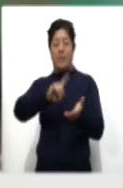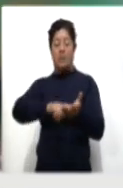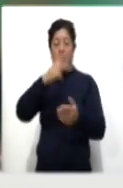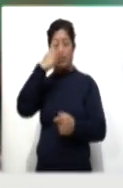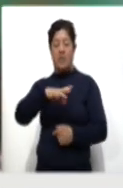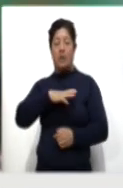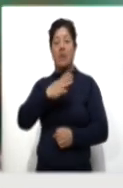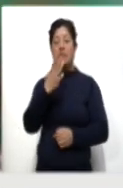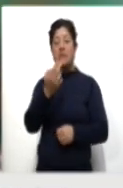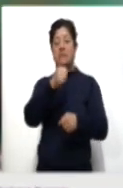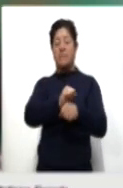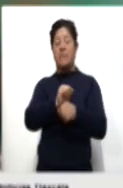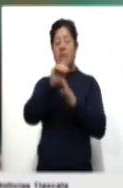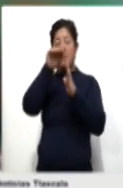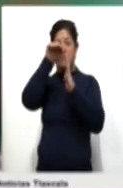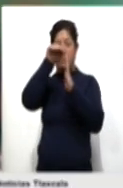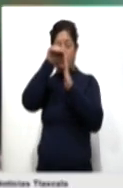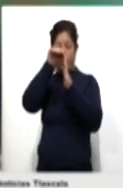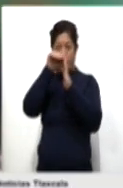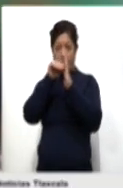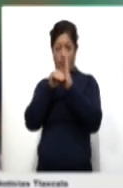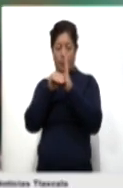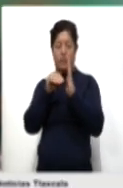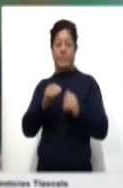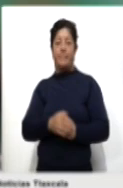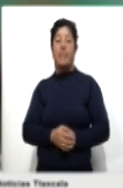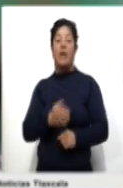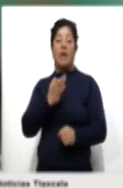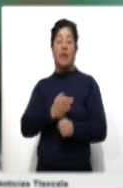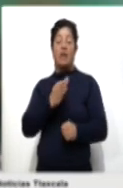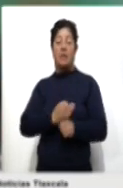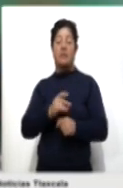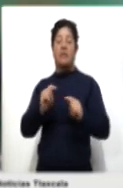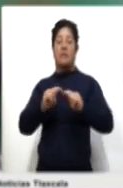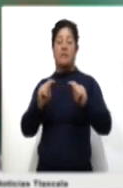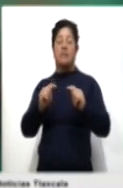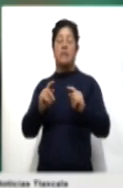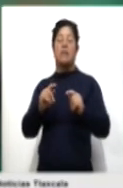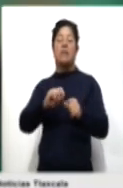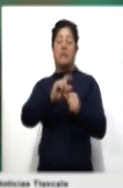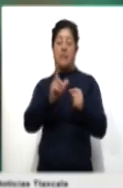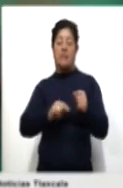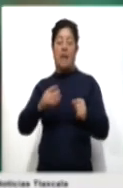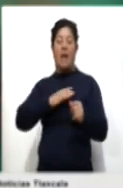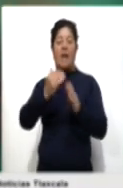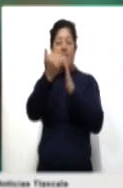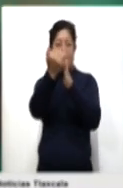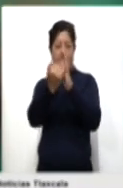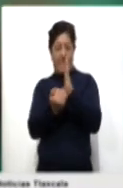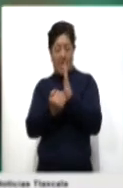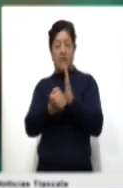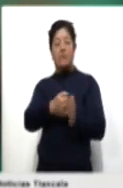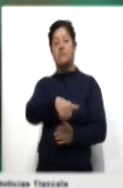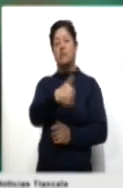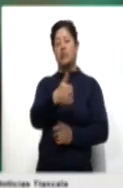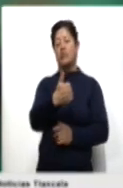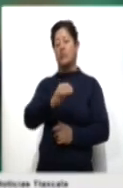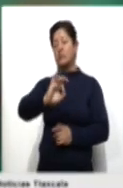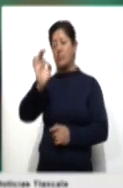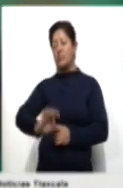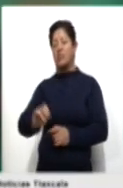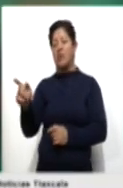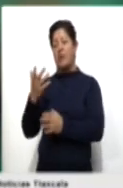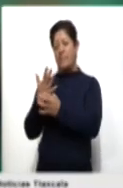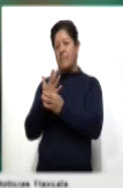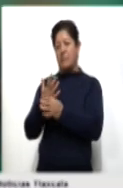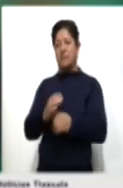registra tres semanas con reducción de casos. Hasta el momento, el país comenzó una baja de casos de coronavirus de 11%, expresó